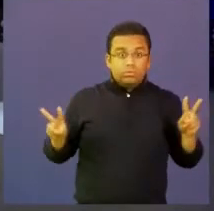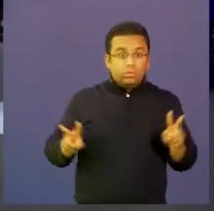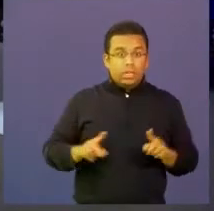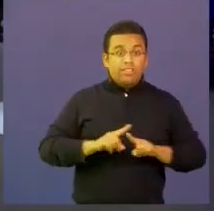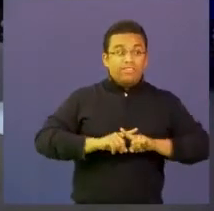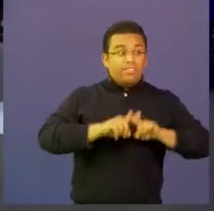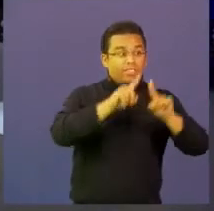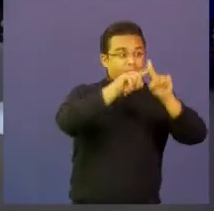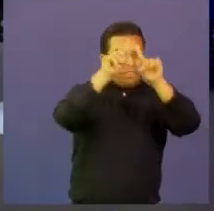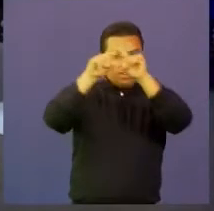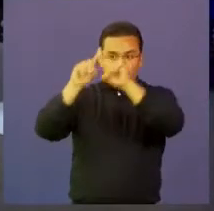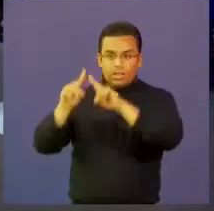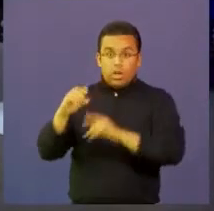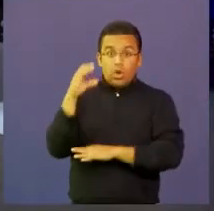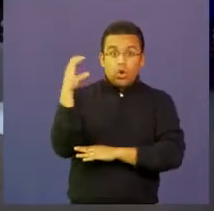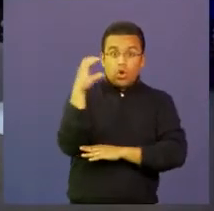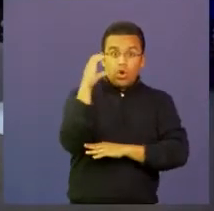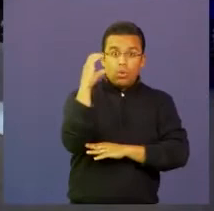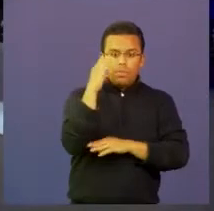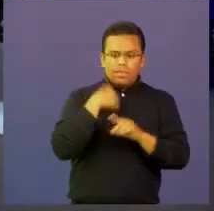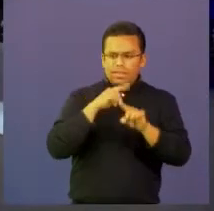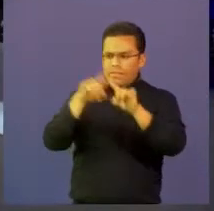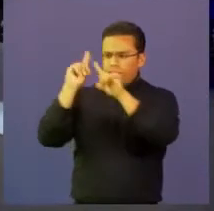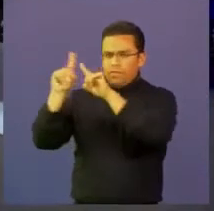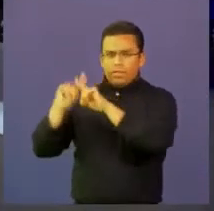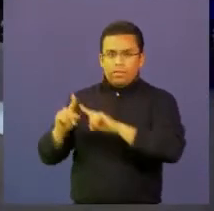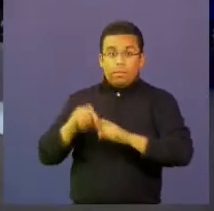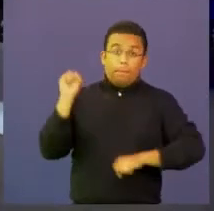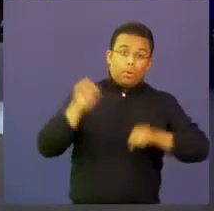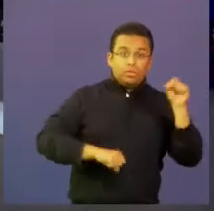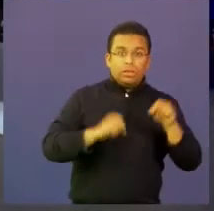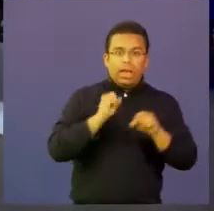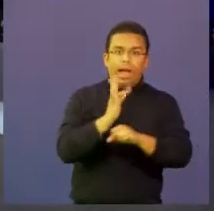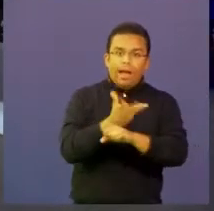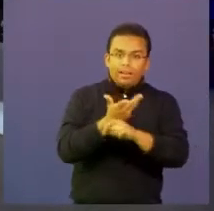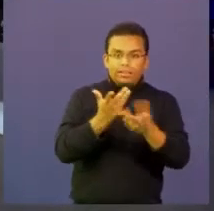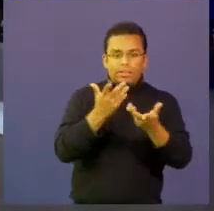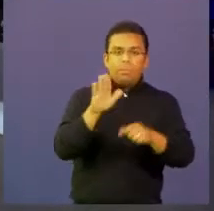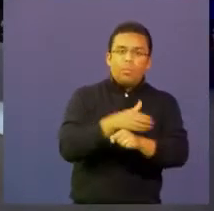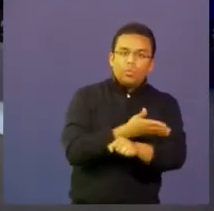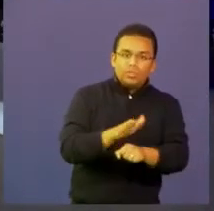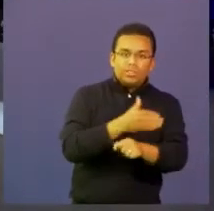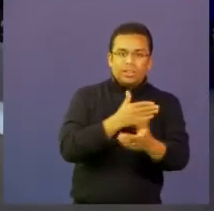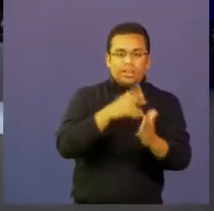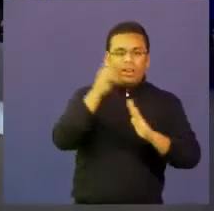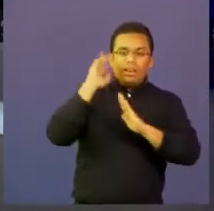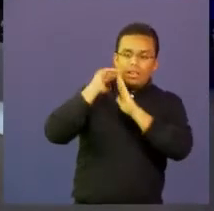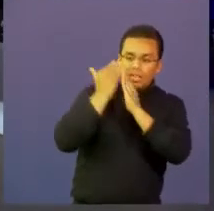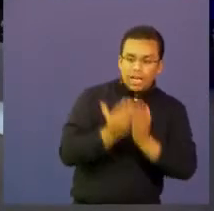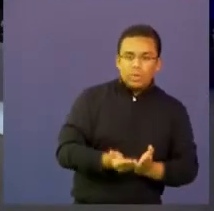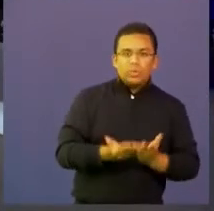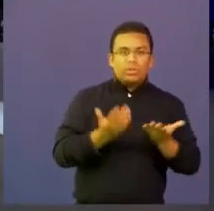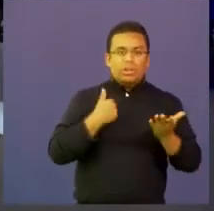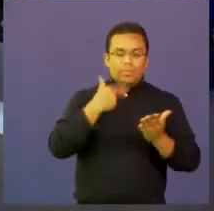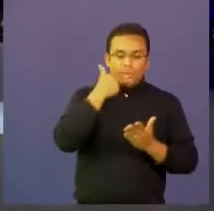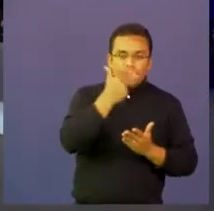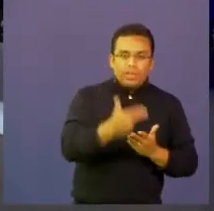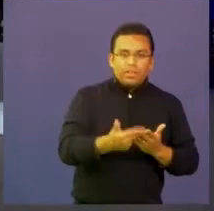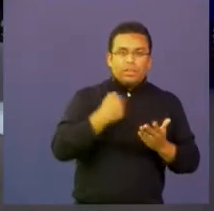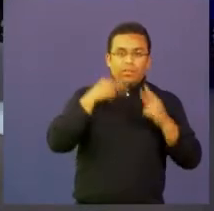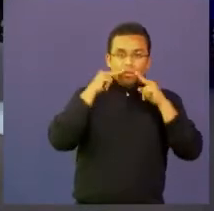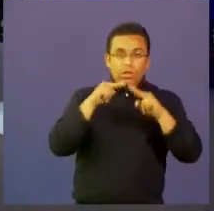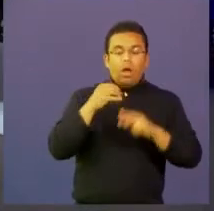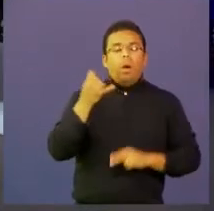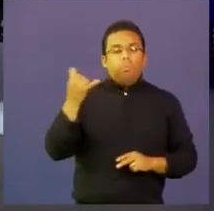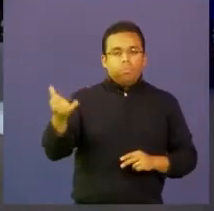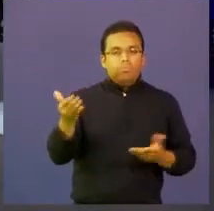Colombia con el respeto de la diferencia con las posibilidades que tiene el arte la música la literatura las narrativas audiovisuales allí está